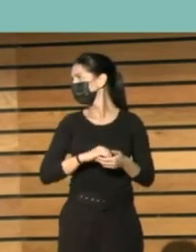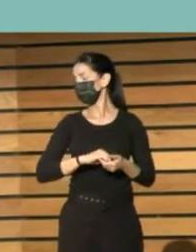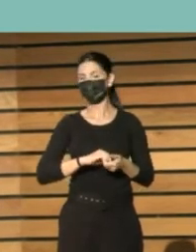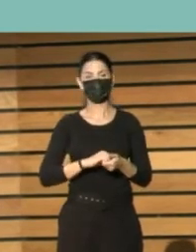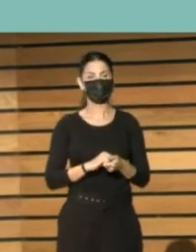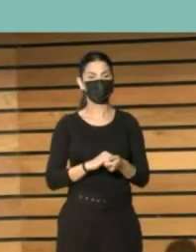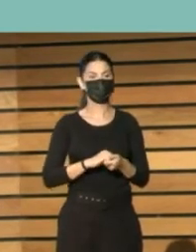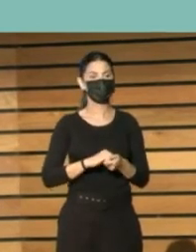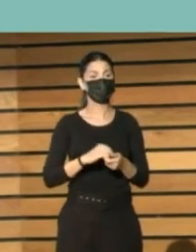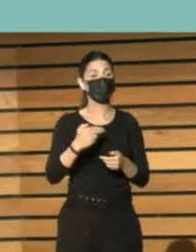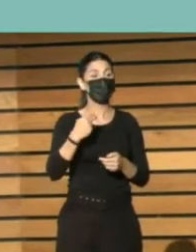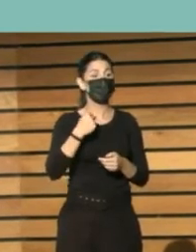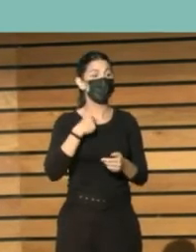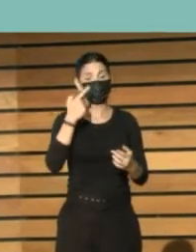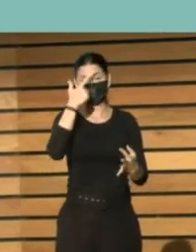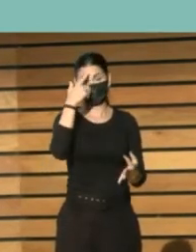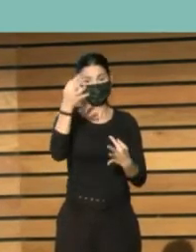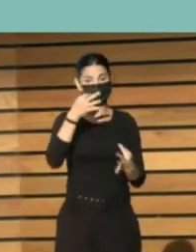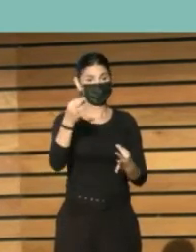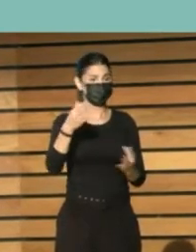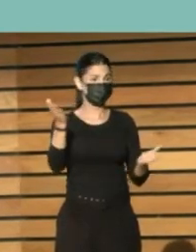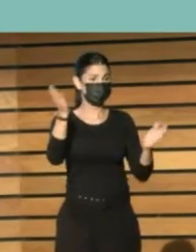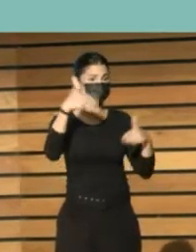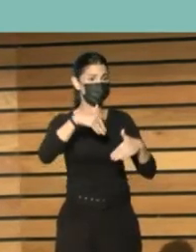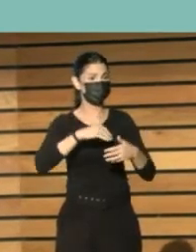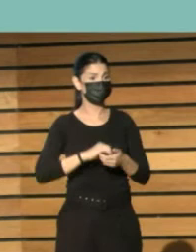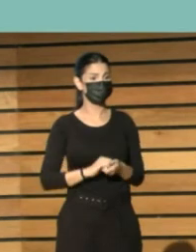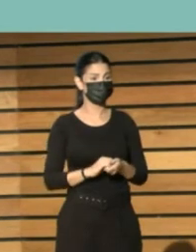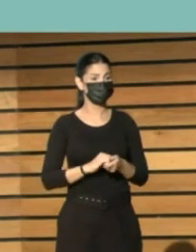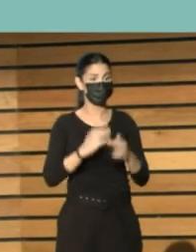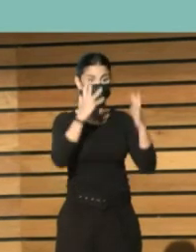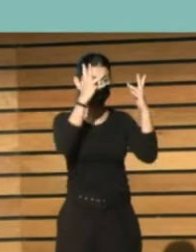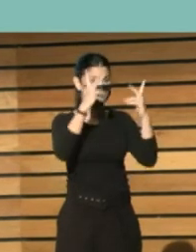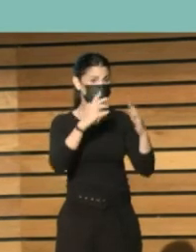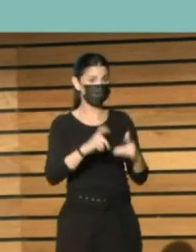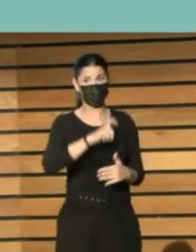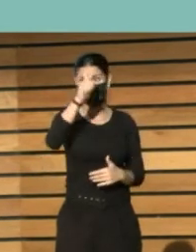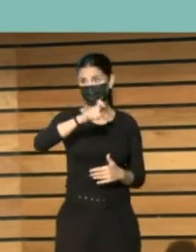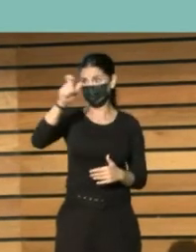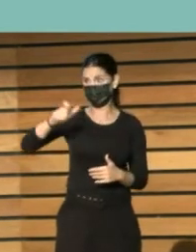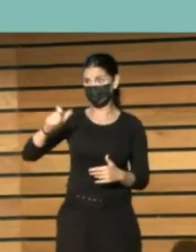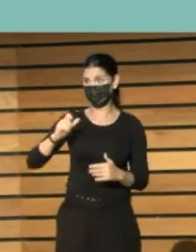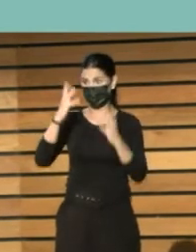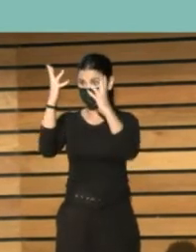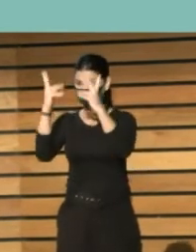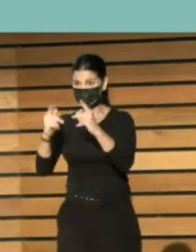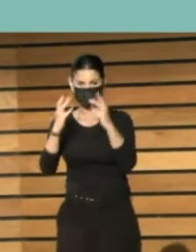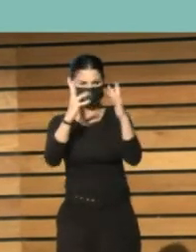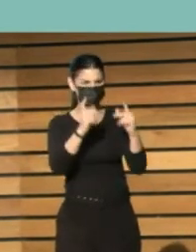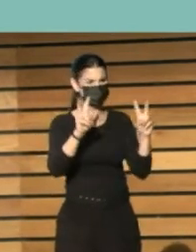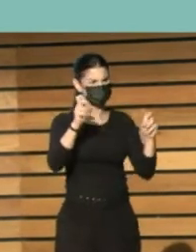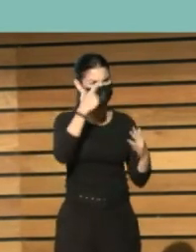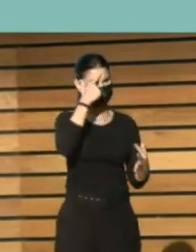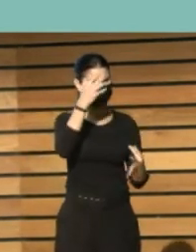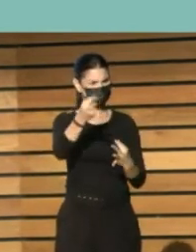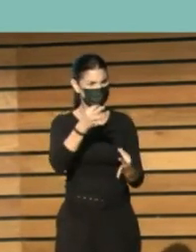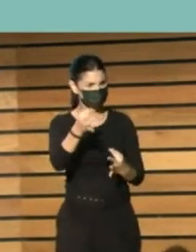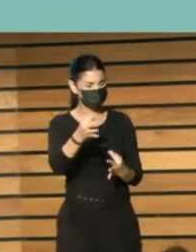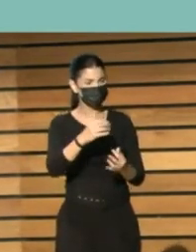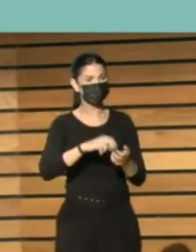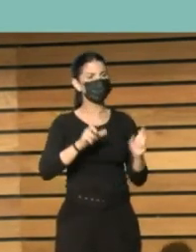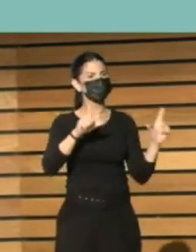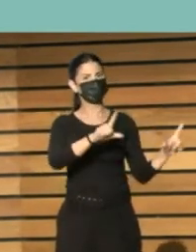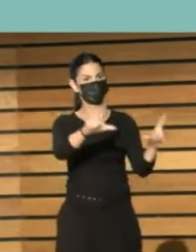Lo siento Alicia, aquí no hay dato. No hemos contabilizado asistentes. No nos queremos dar cifras así. Pero sí, estas